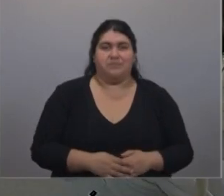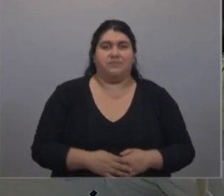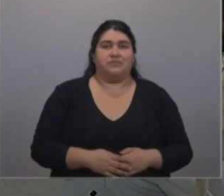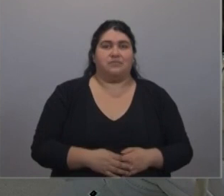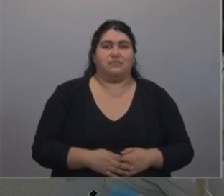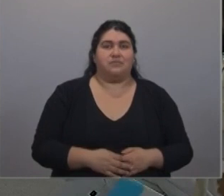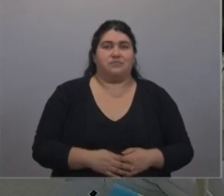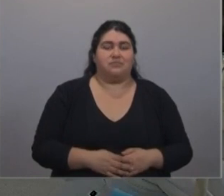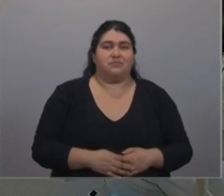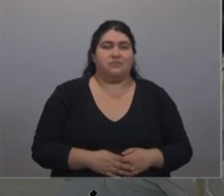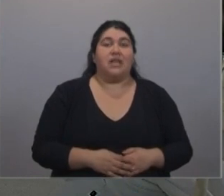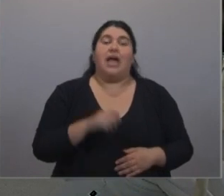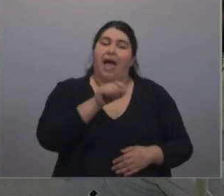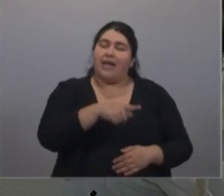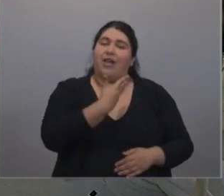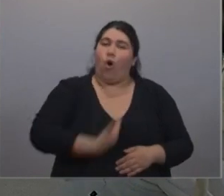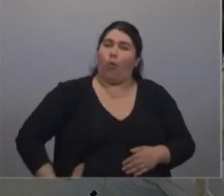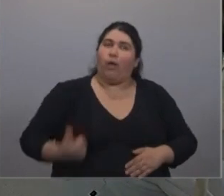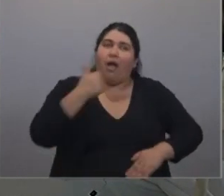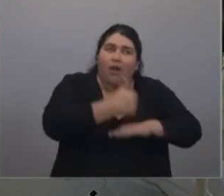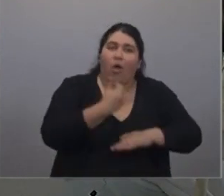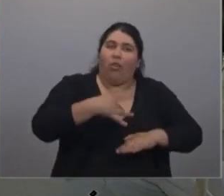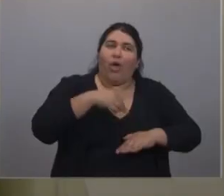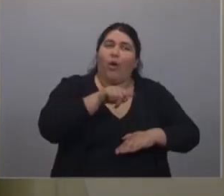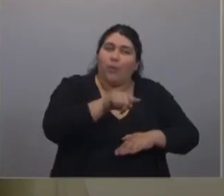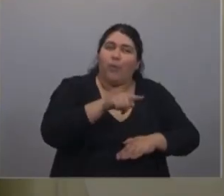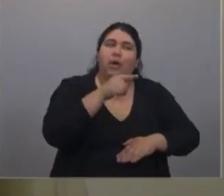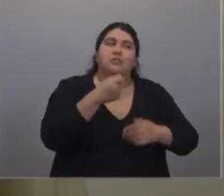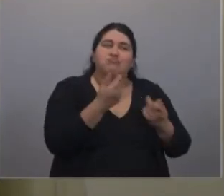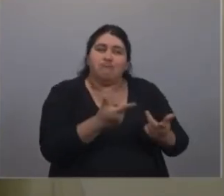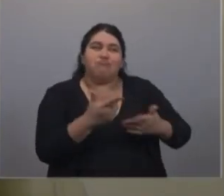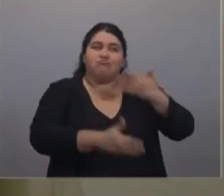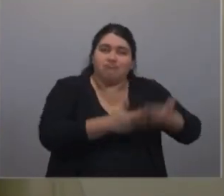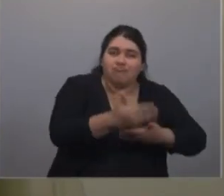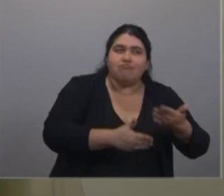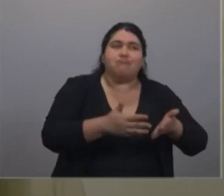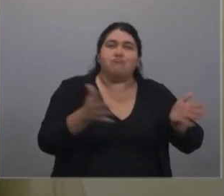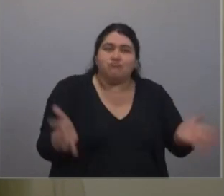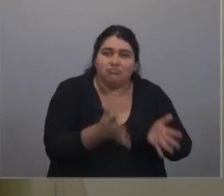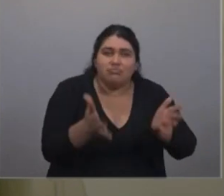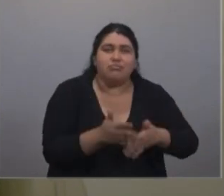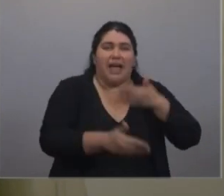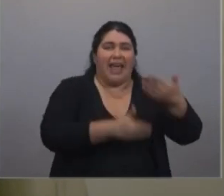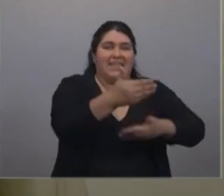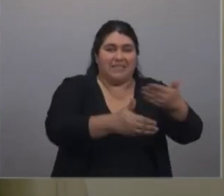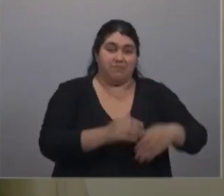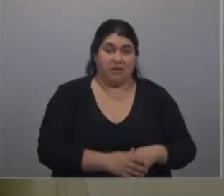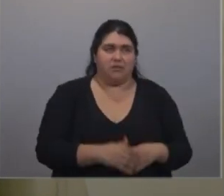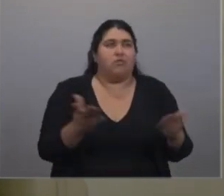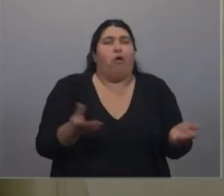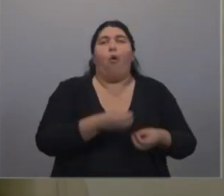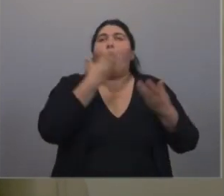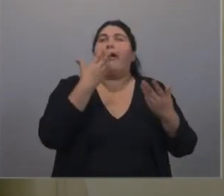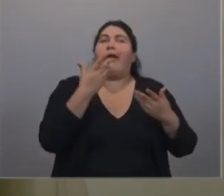ahí está un Estado un que invierte, un Estado que genera desarrollo, que genera crecimiento, pero no cualquier